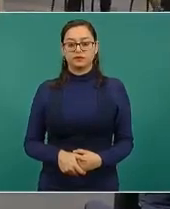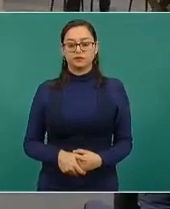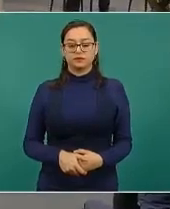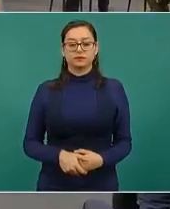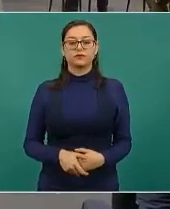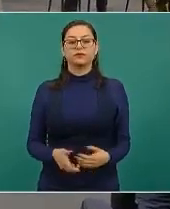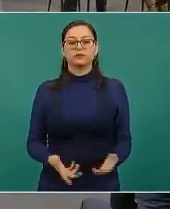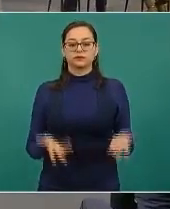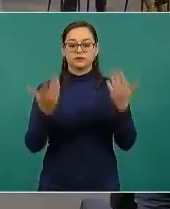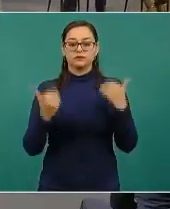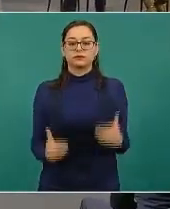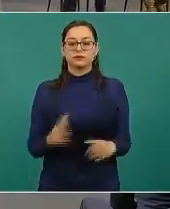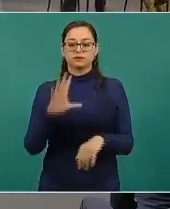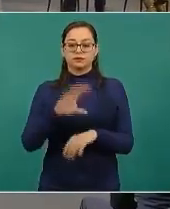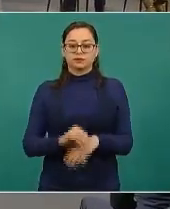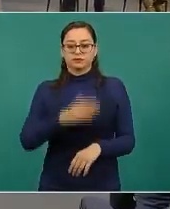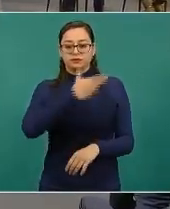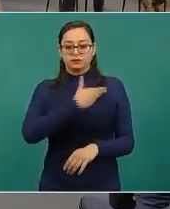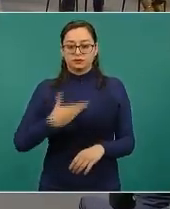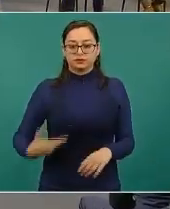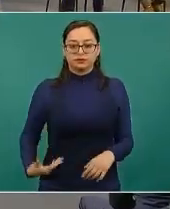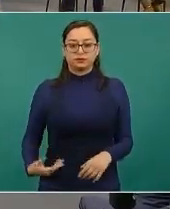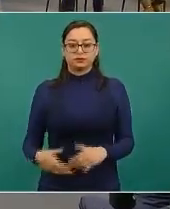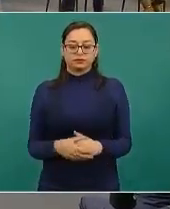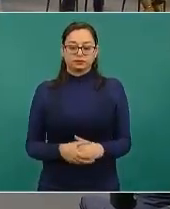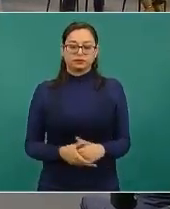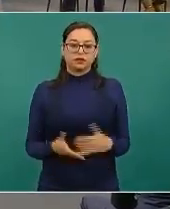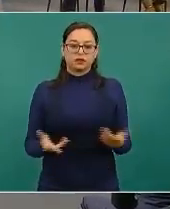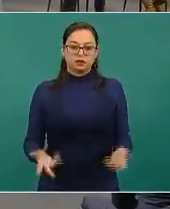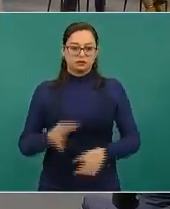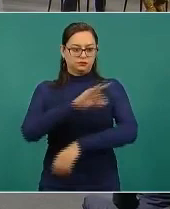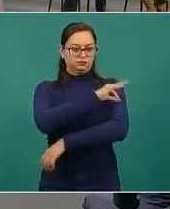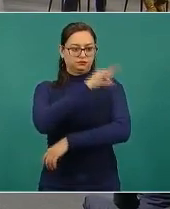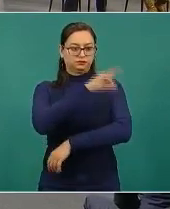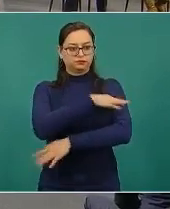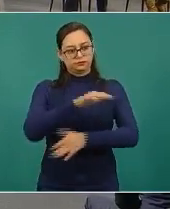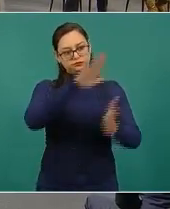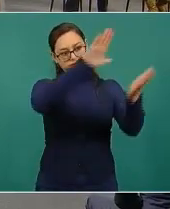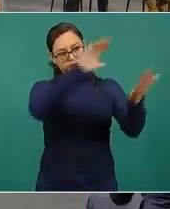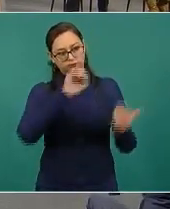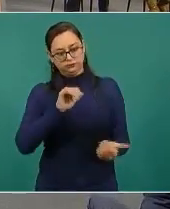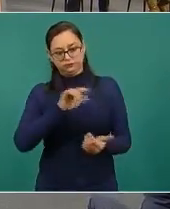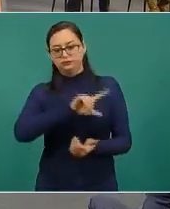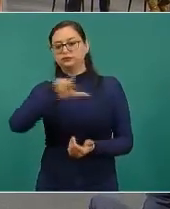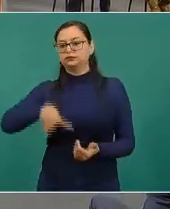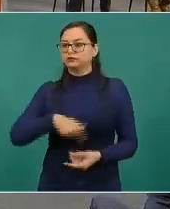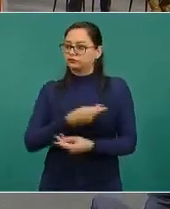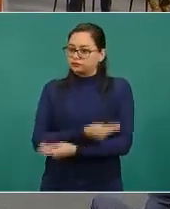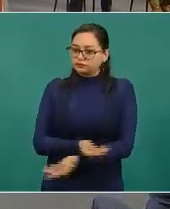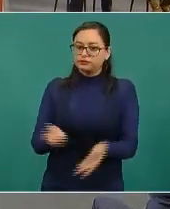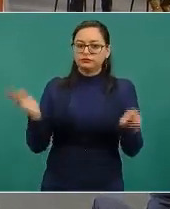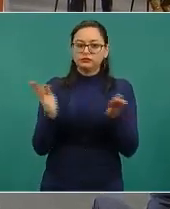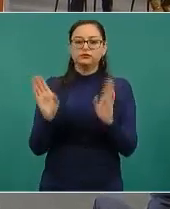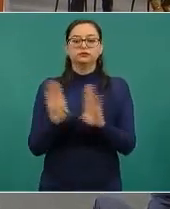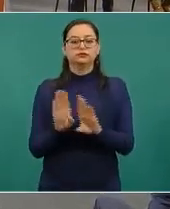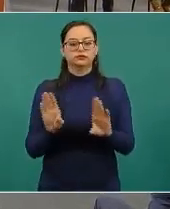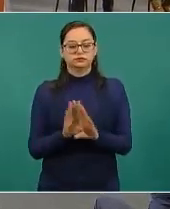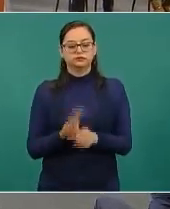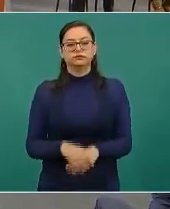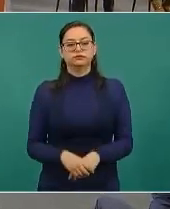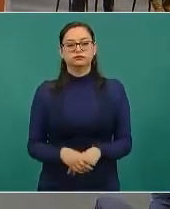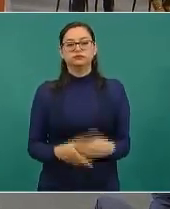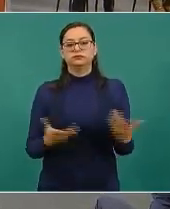Con su permiso, señor presidente, vamos a continuar con el informe de distribución de vacunas. Adelante. Entre el